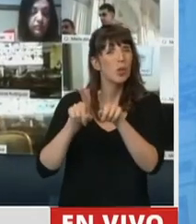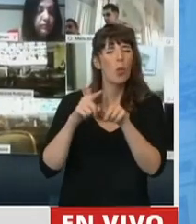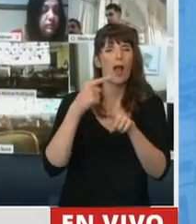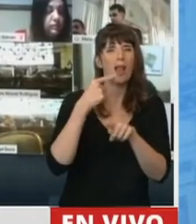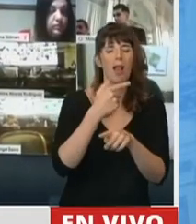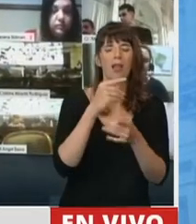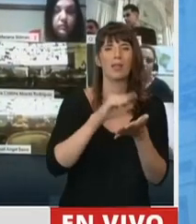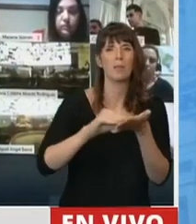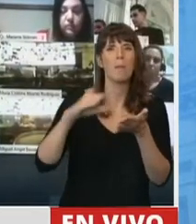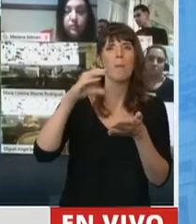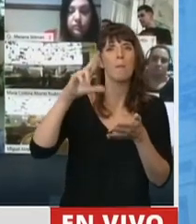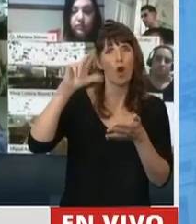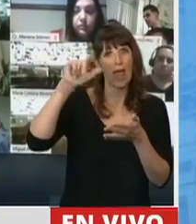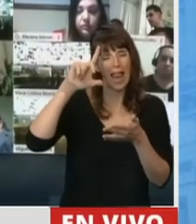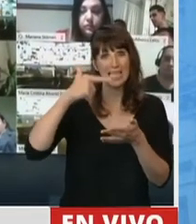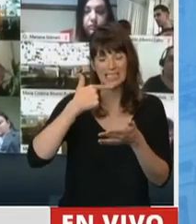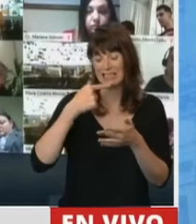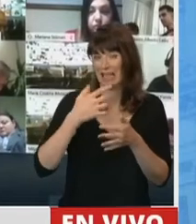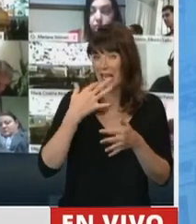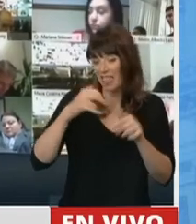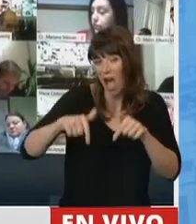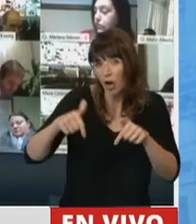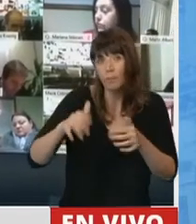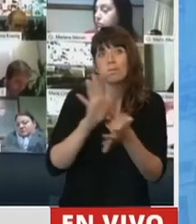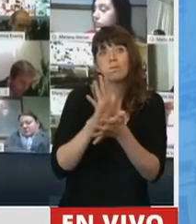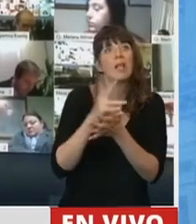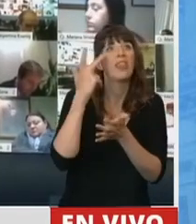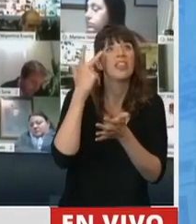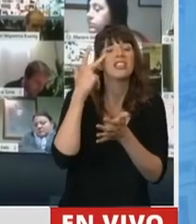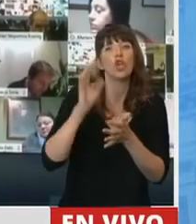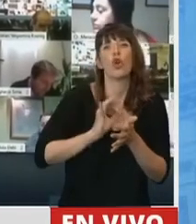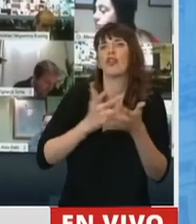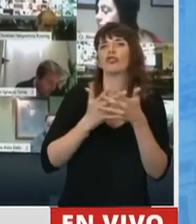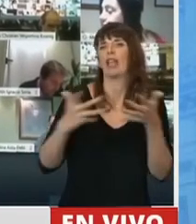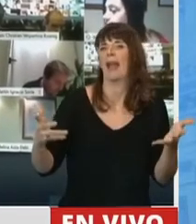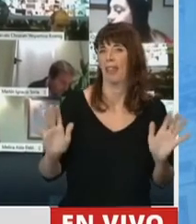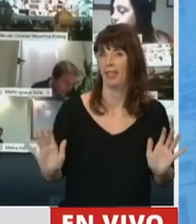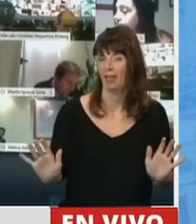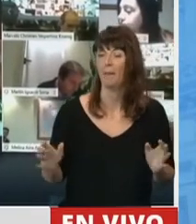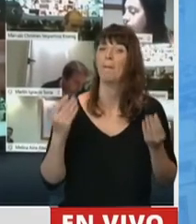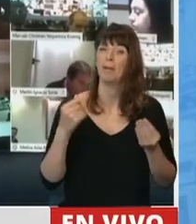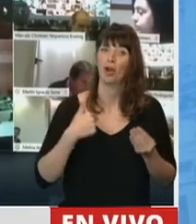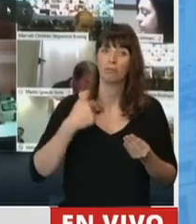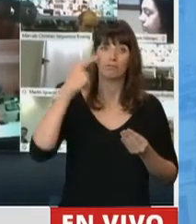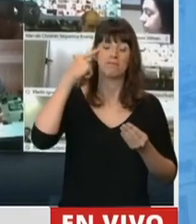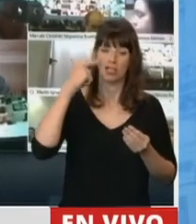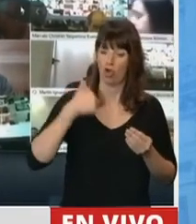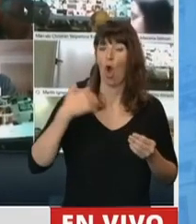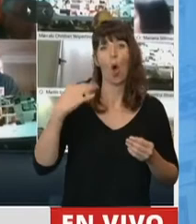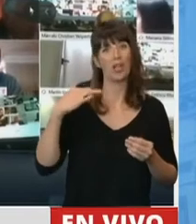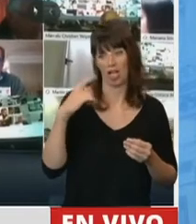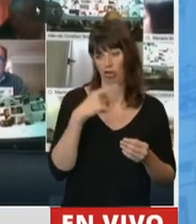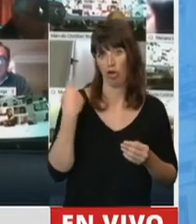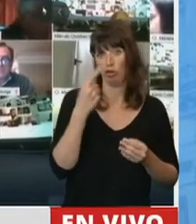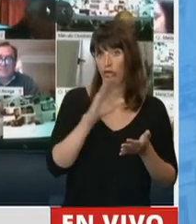hemos llegado 18 años tardes en esto, pero creo que es nuestra obligación como diputados